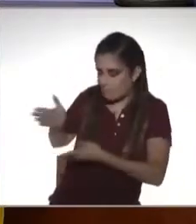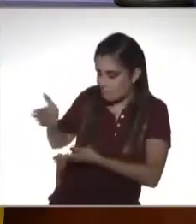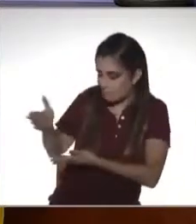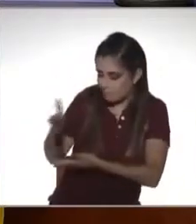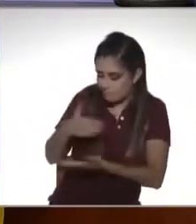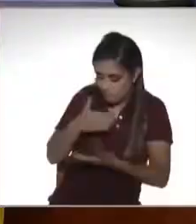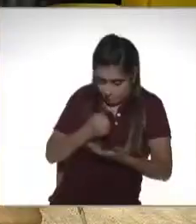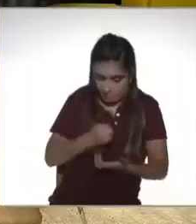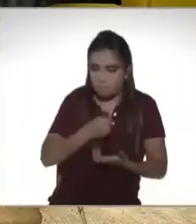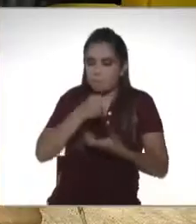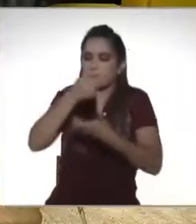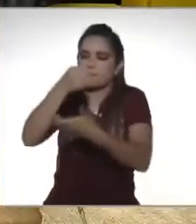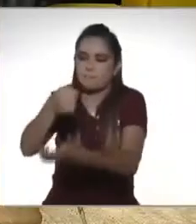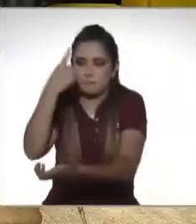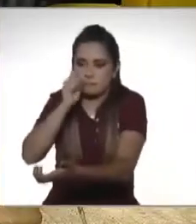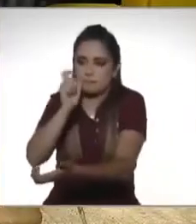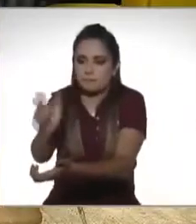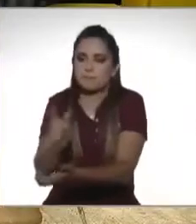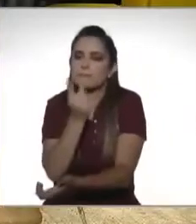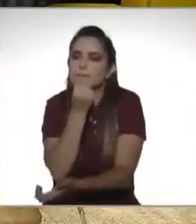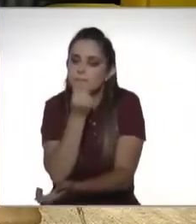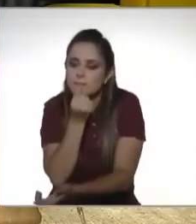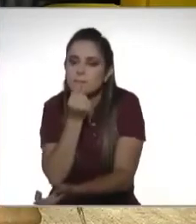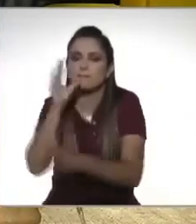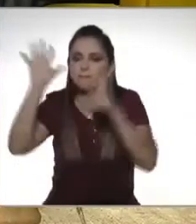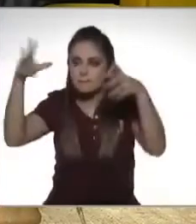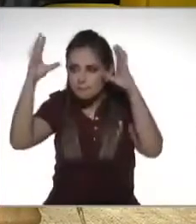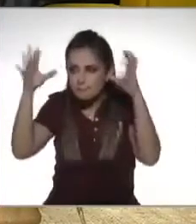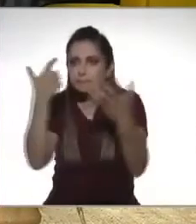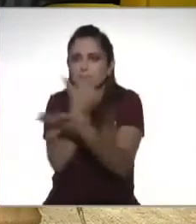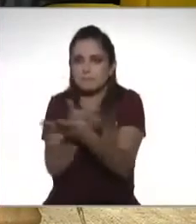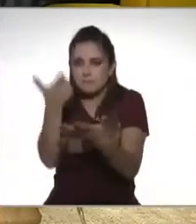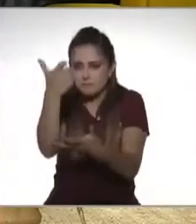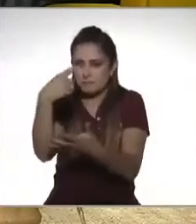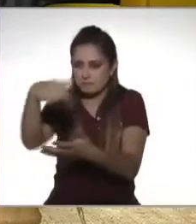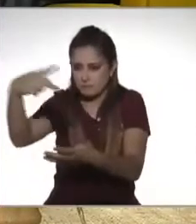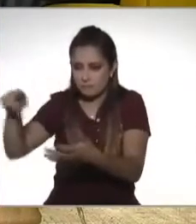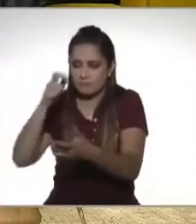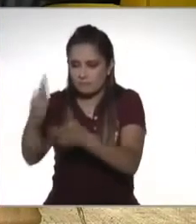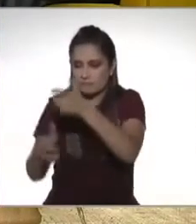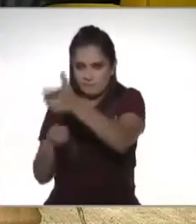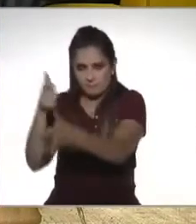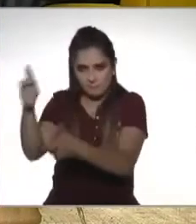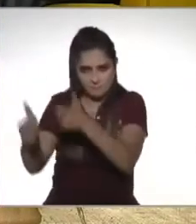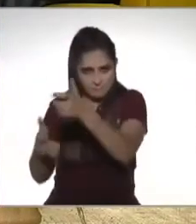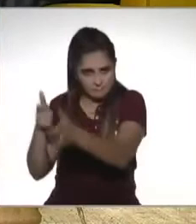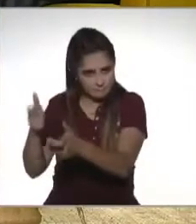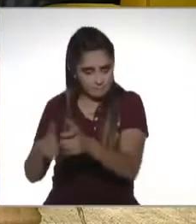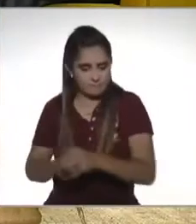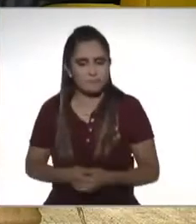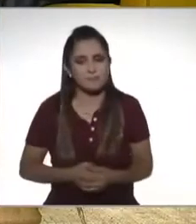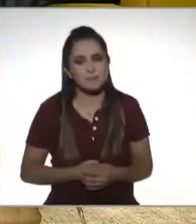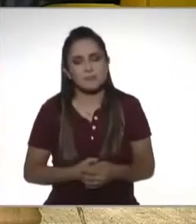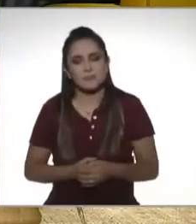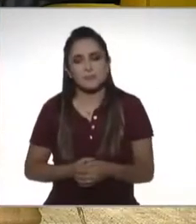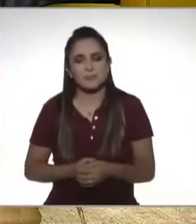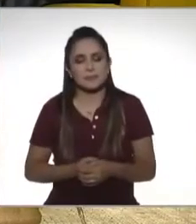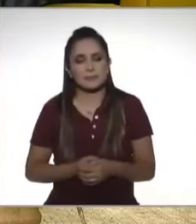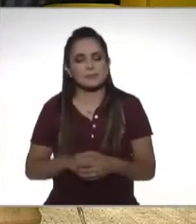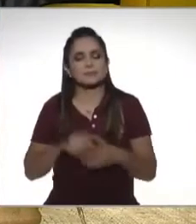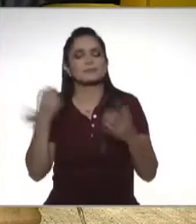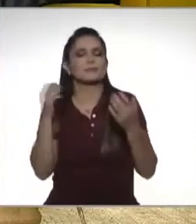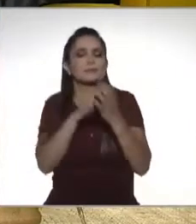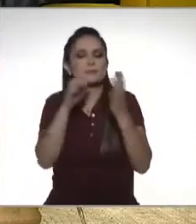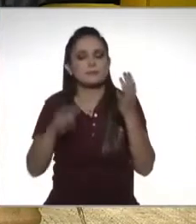policía, la patrulla, todos los recursos que se necesitan y que brinde el servicio a toda la sociedad. Por